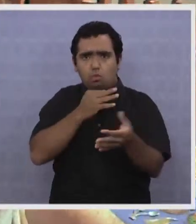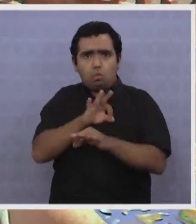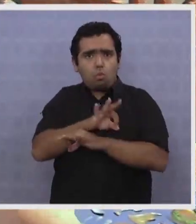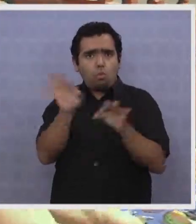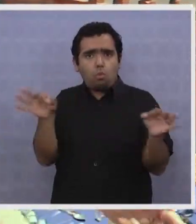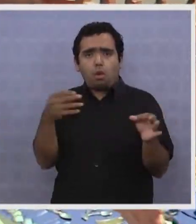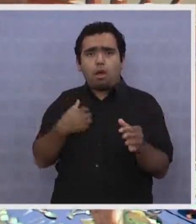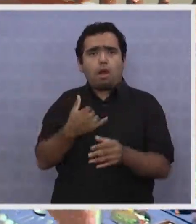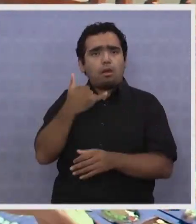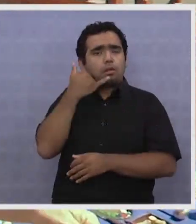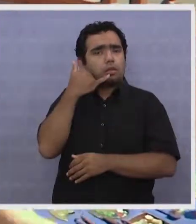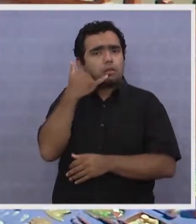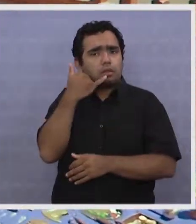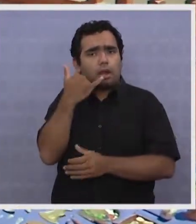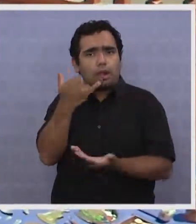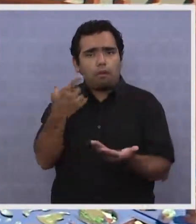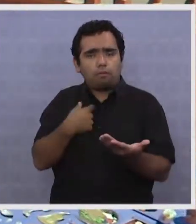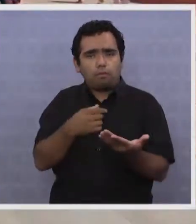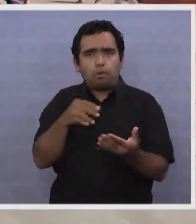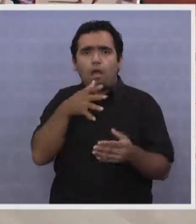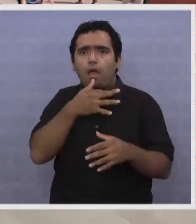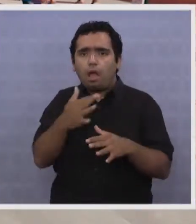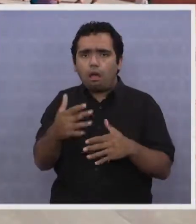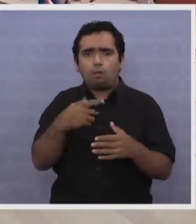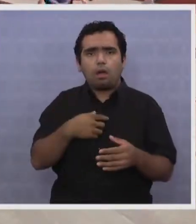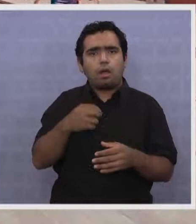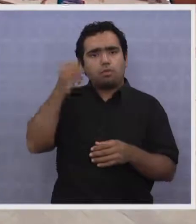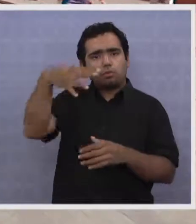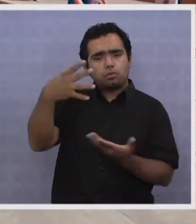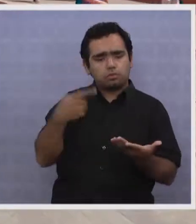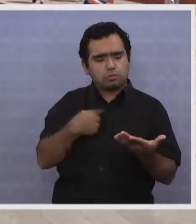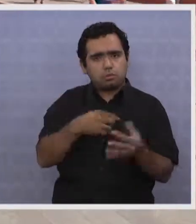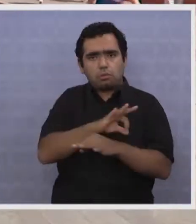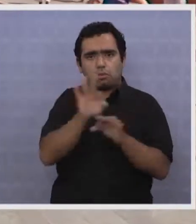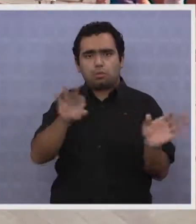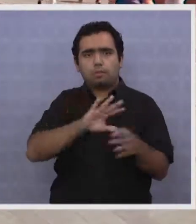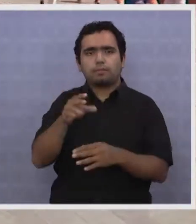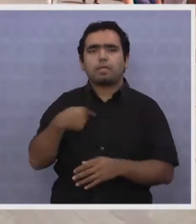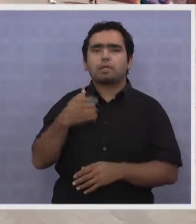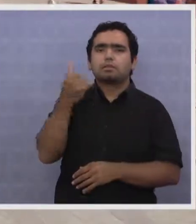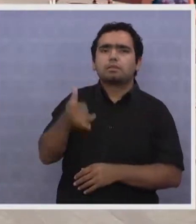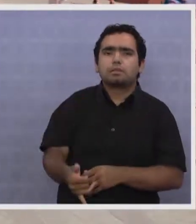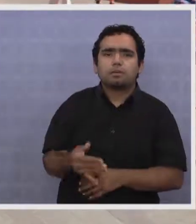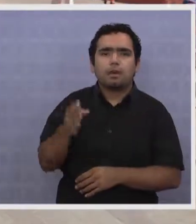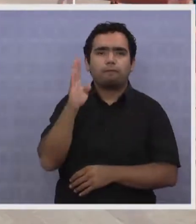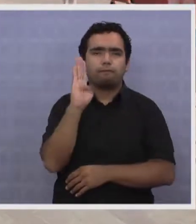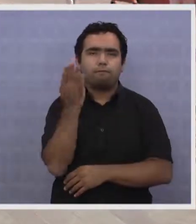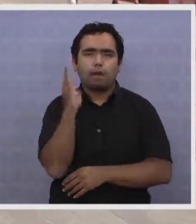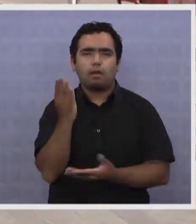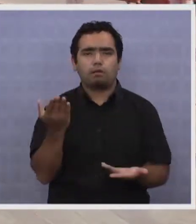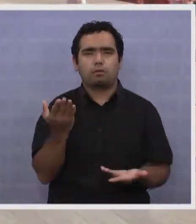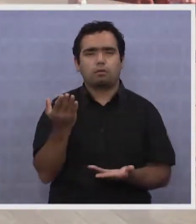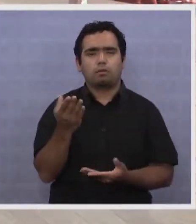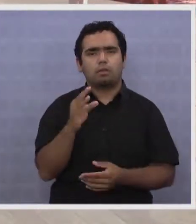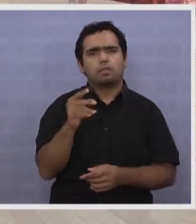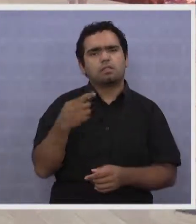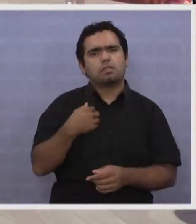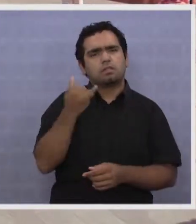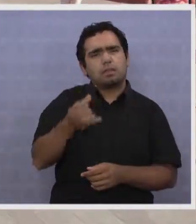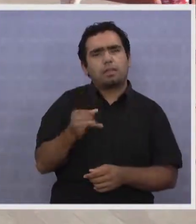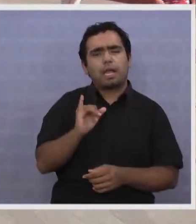de Santiago, estando yo acá en Iquique. Sobre todo con lo que es financiera, bancos, excesivos cobros